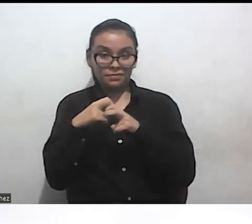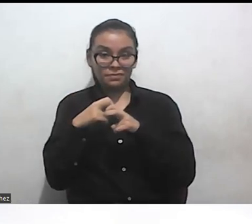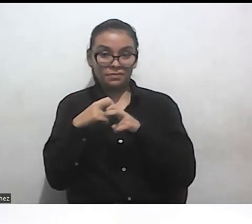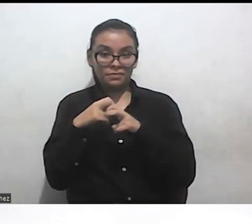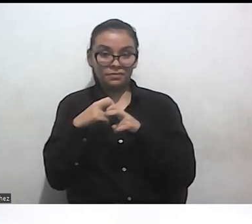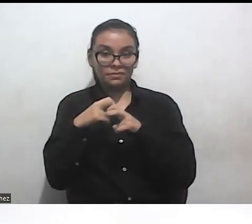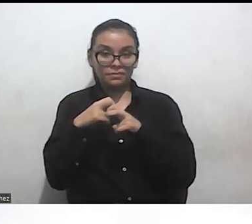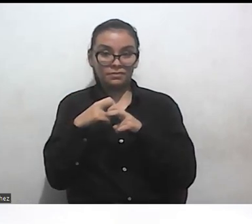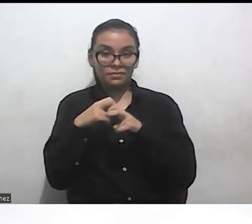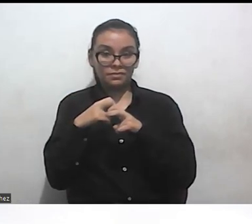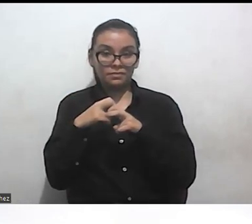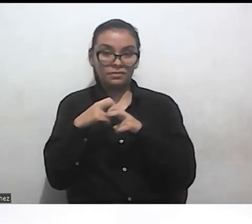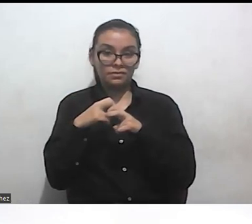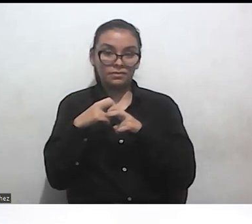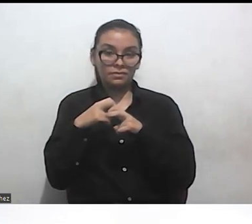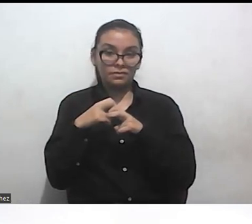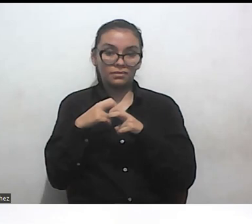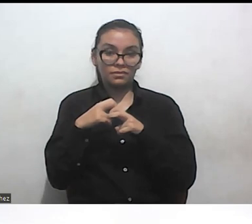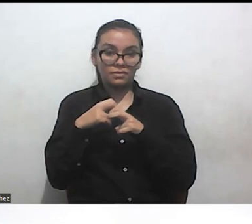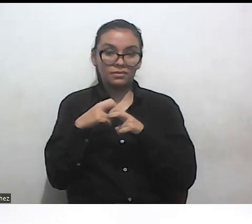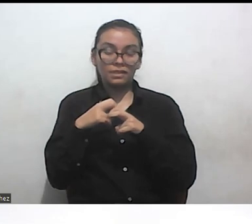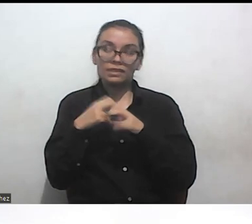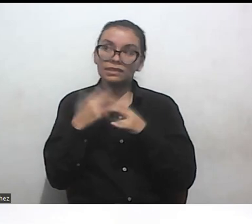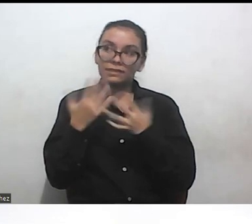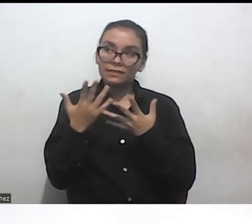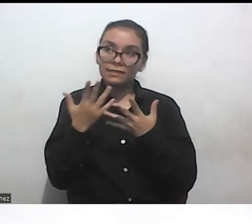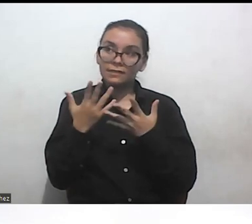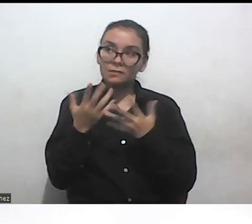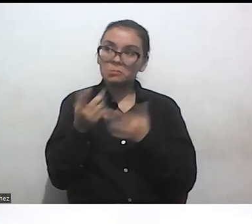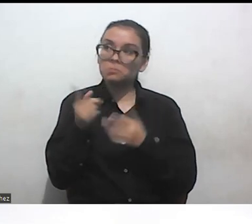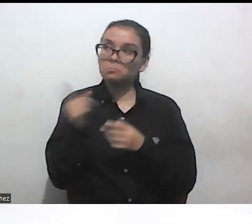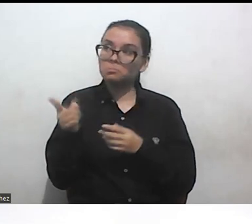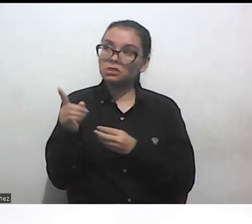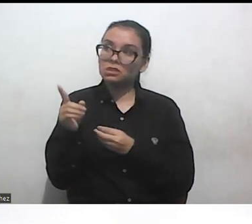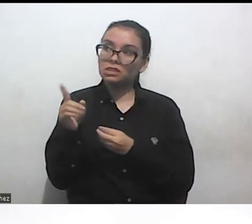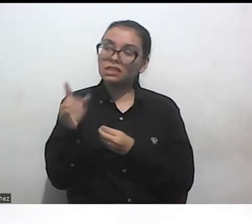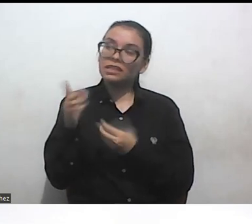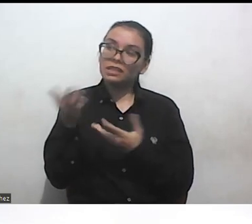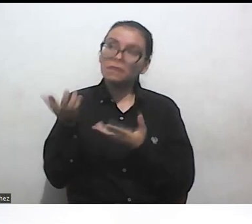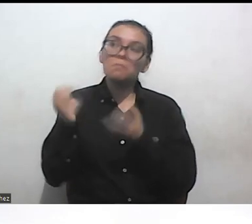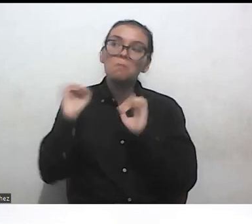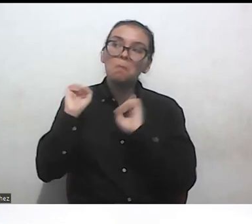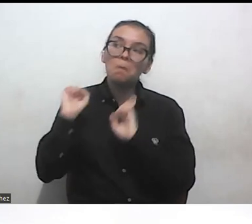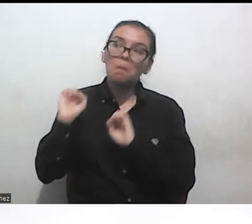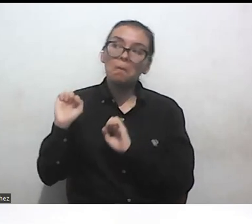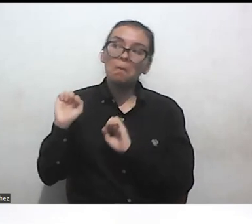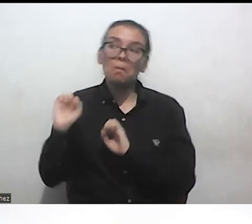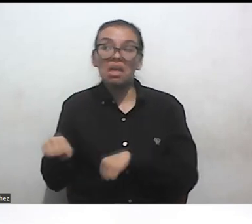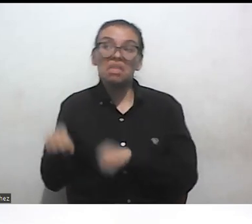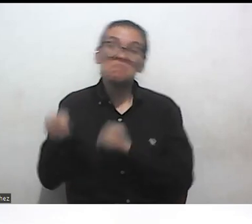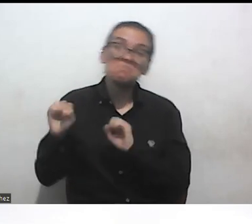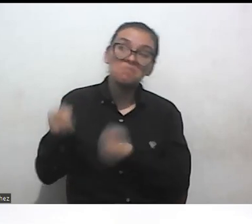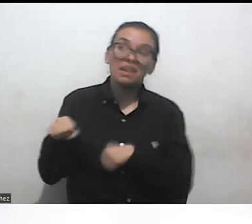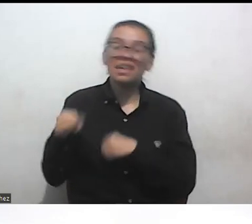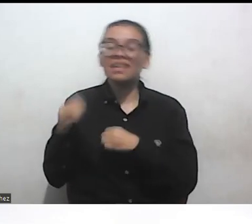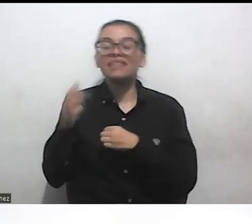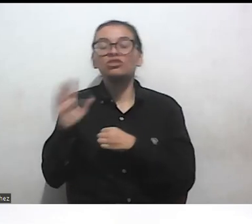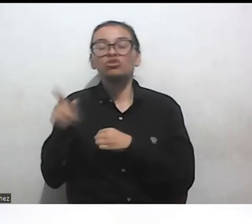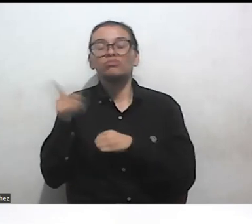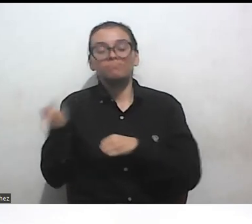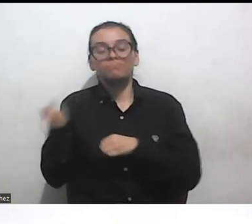si nosotros pensamos en el capacitismo y aquí llevo como al tema de interseccionalidad